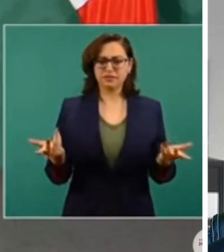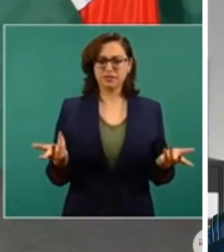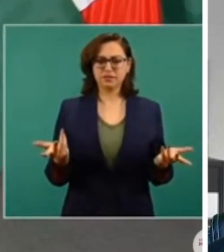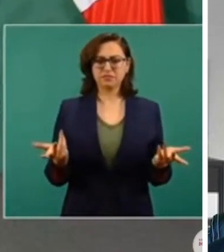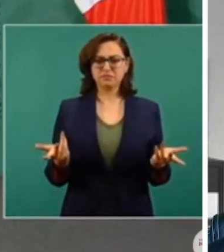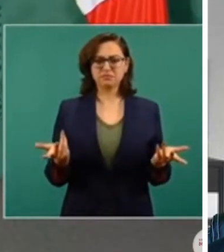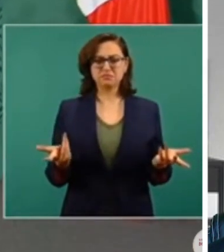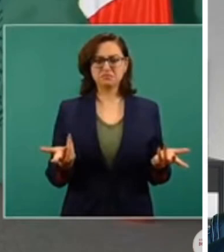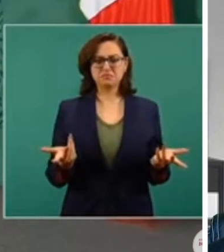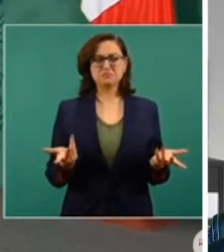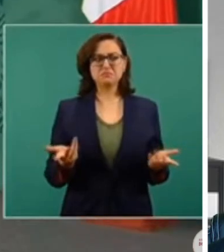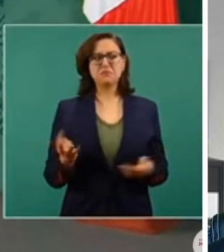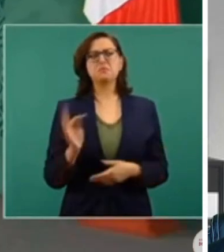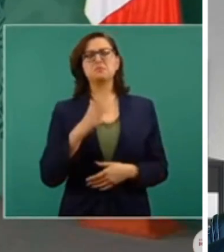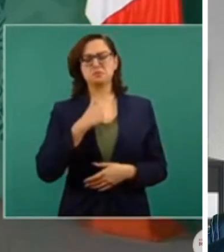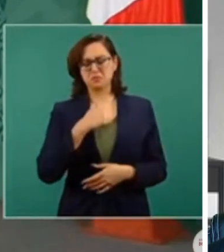aceptando sin conceder